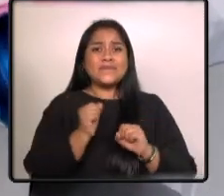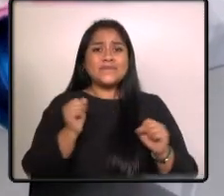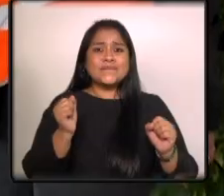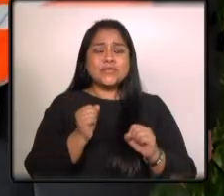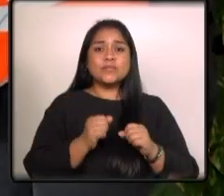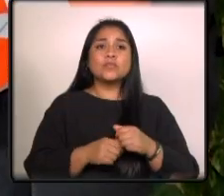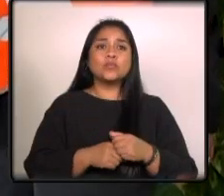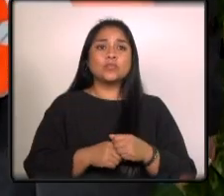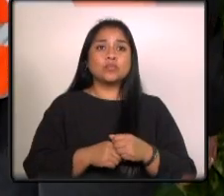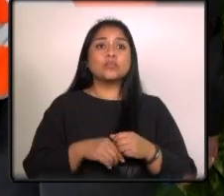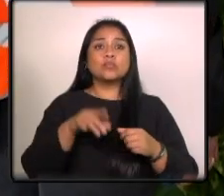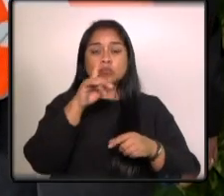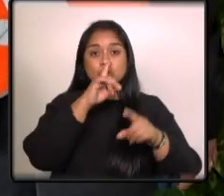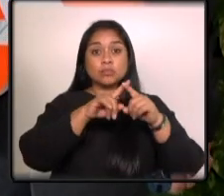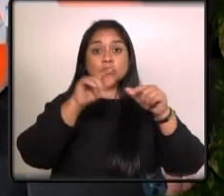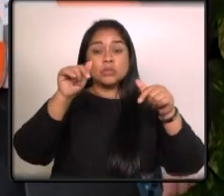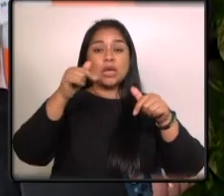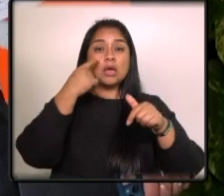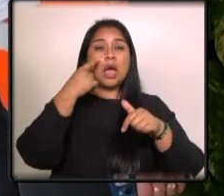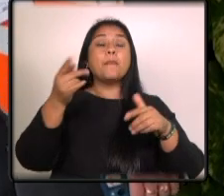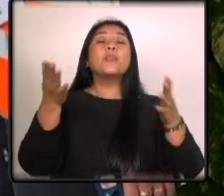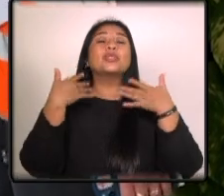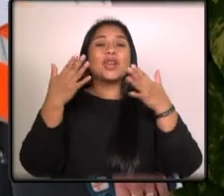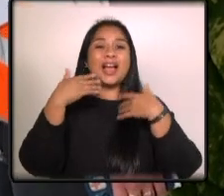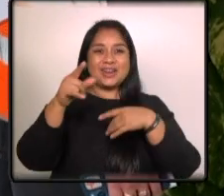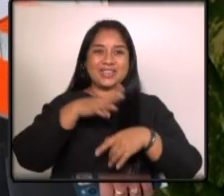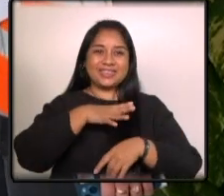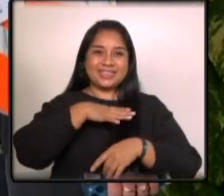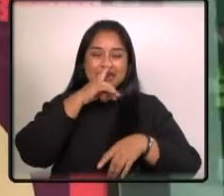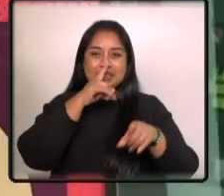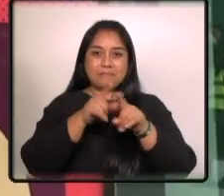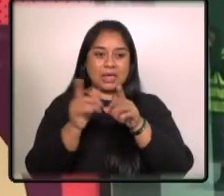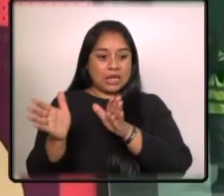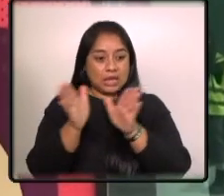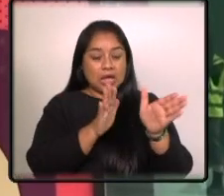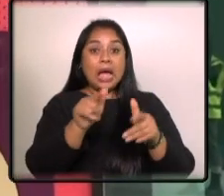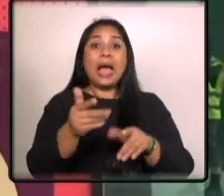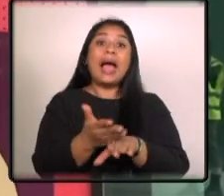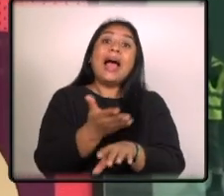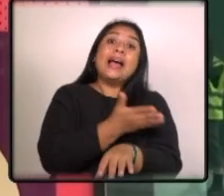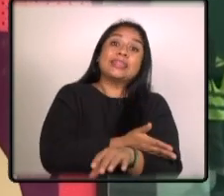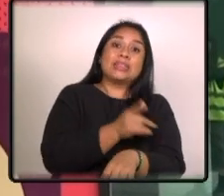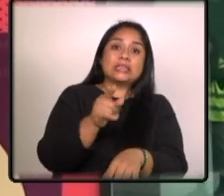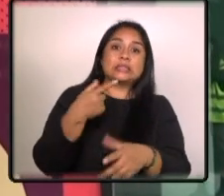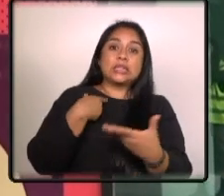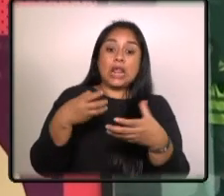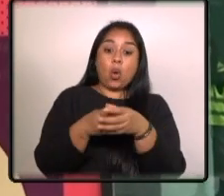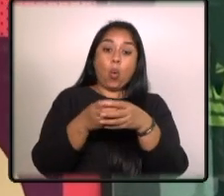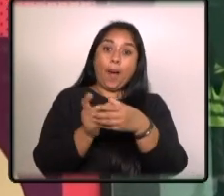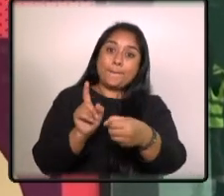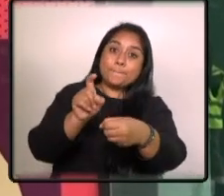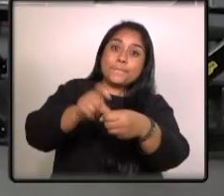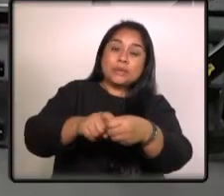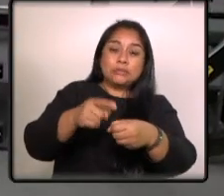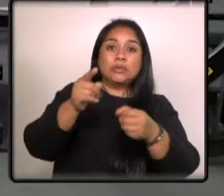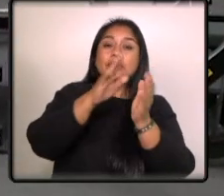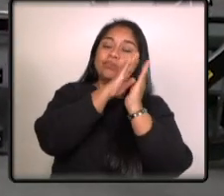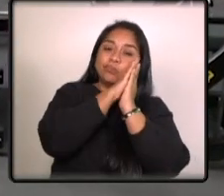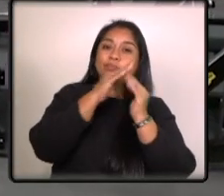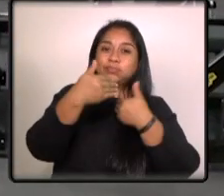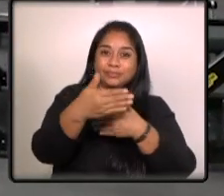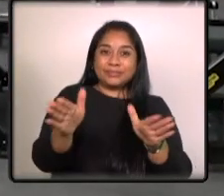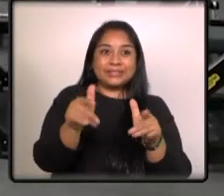este martes se realizó una visita de prensa antes de que las delegaciones ocupen a partir del 18 de julio